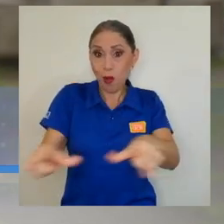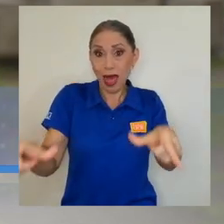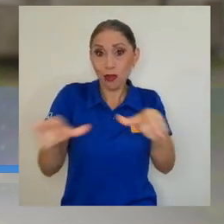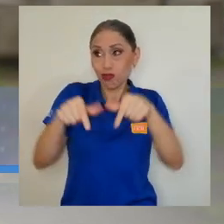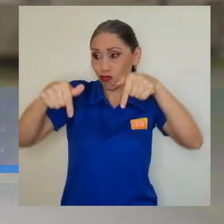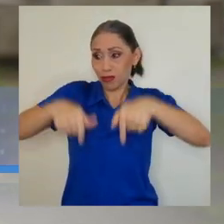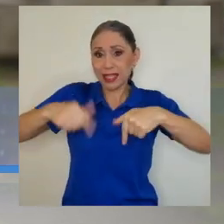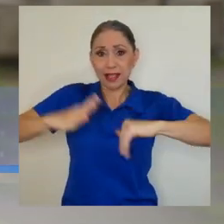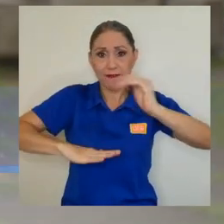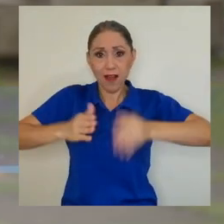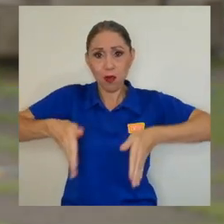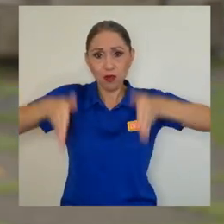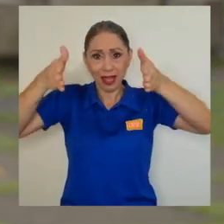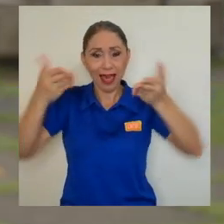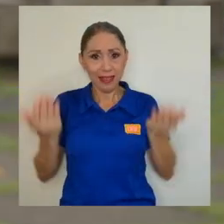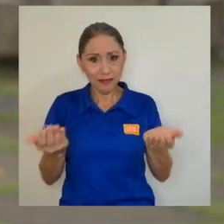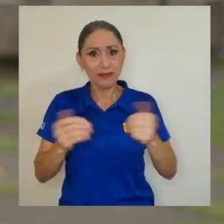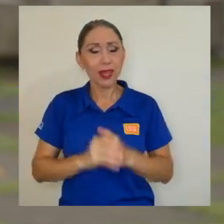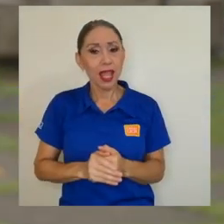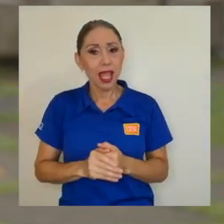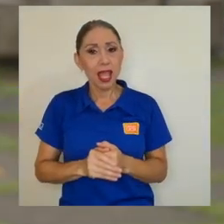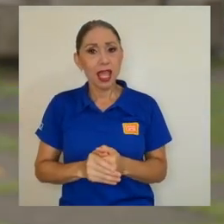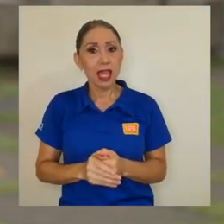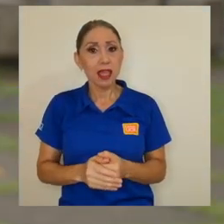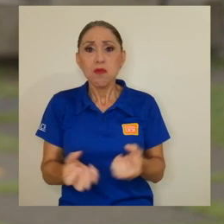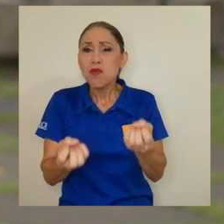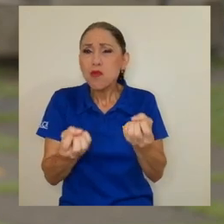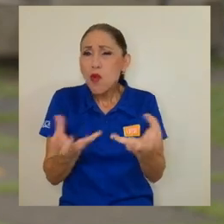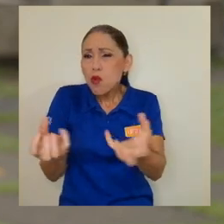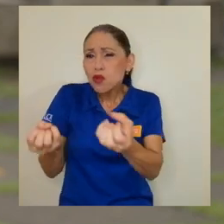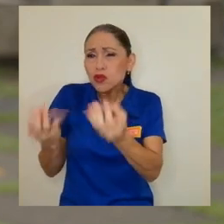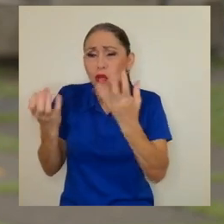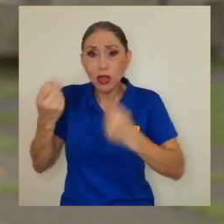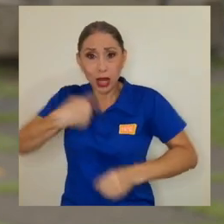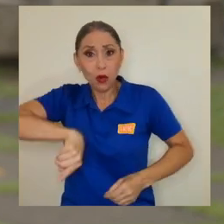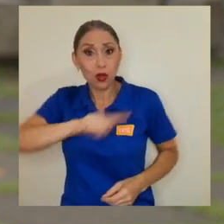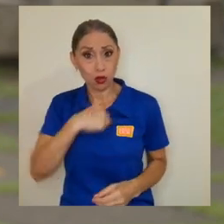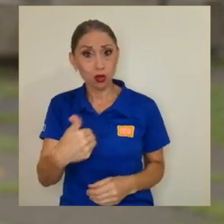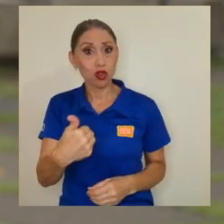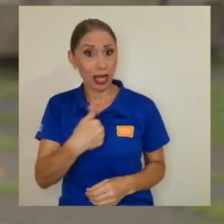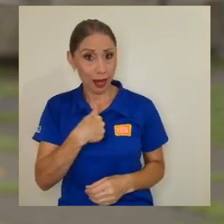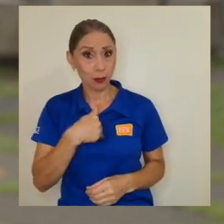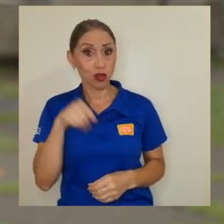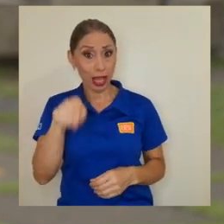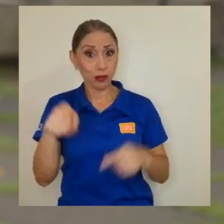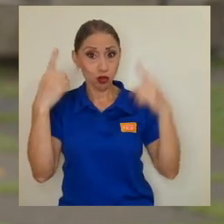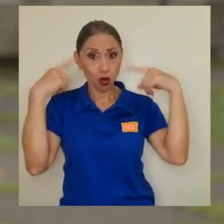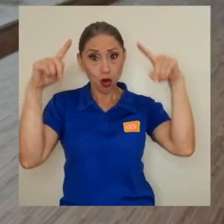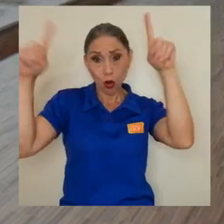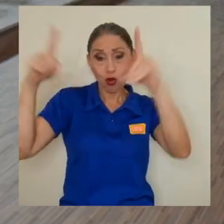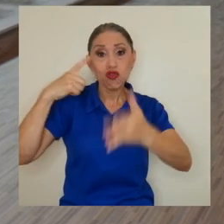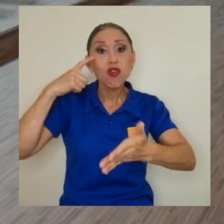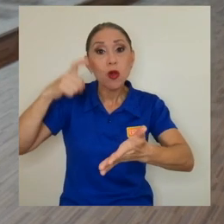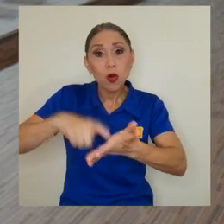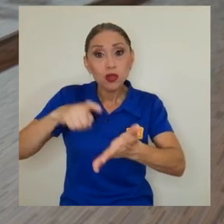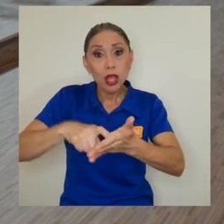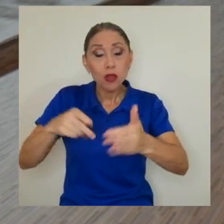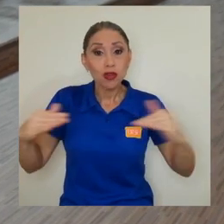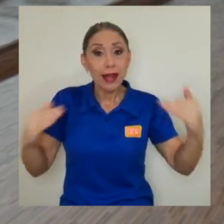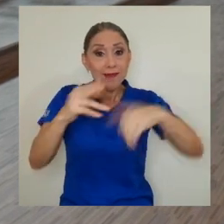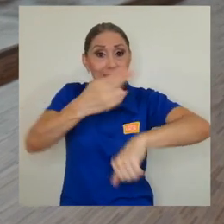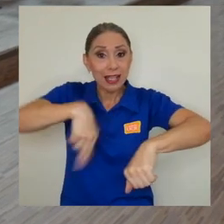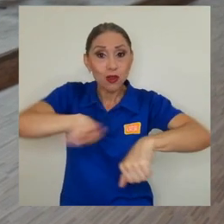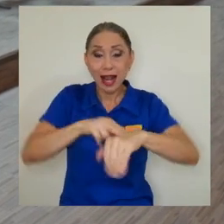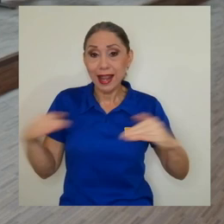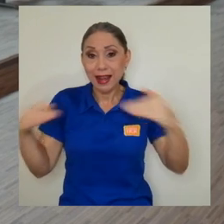facultad y mucho de lo que tenemos en esos logros que son reconocidos, no solo nacional sino